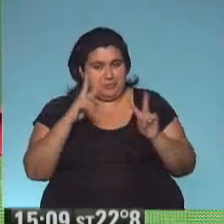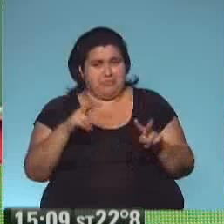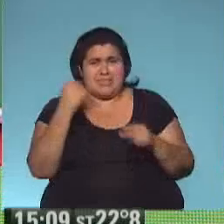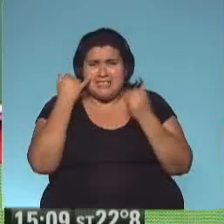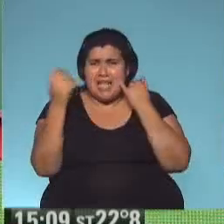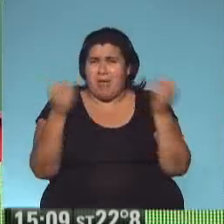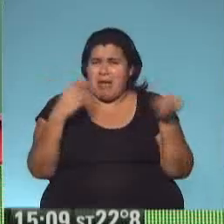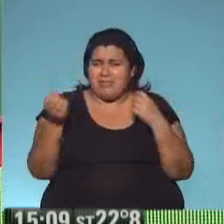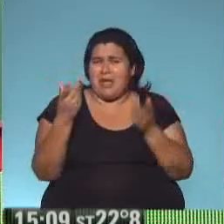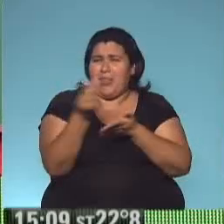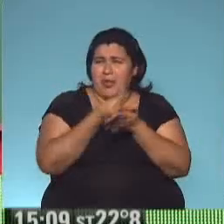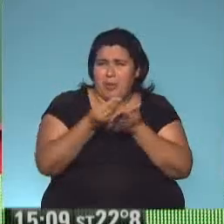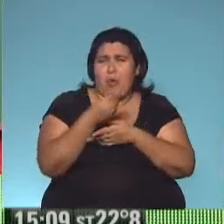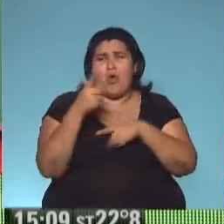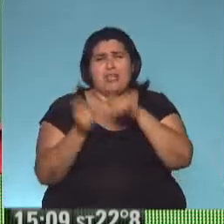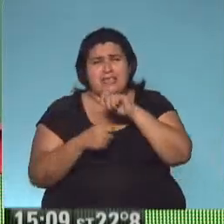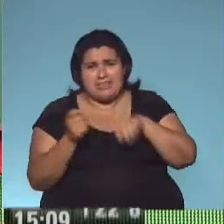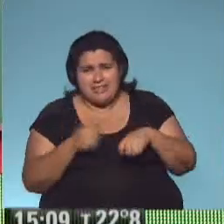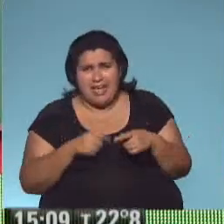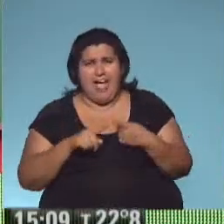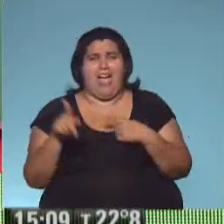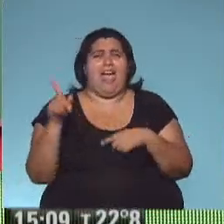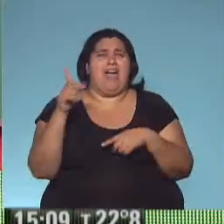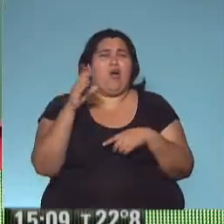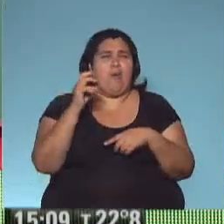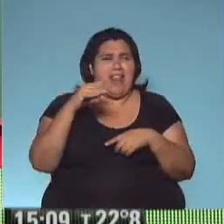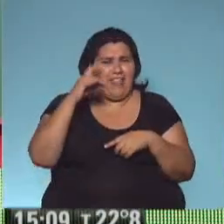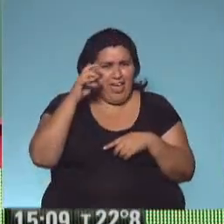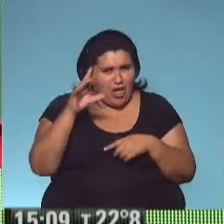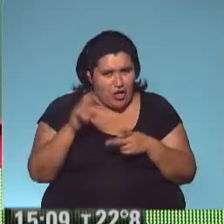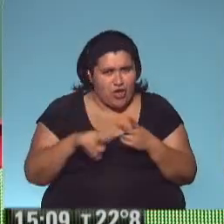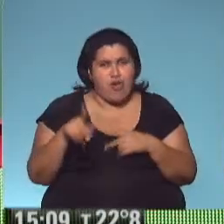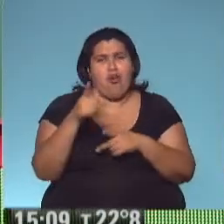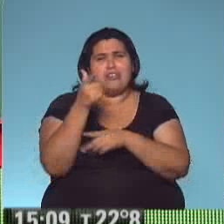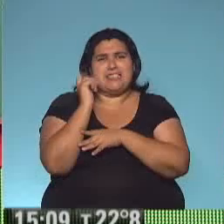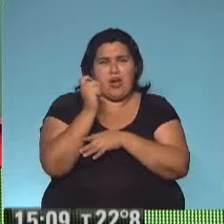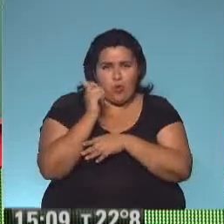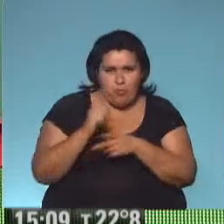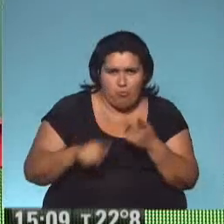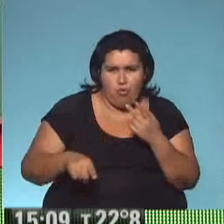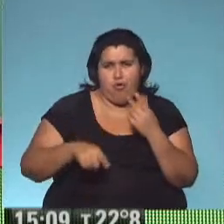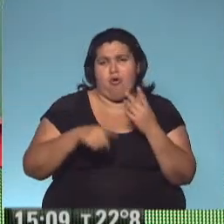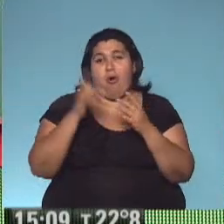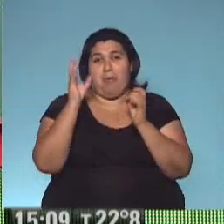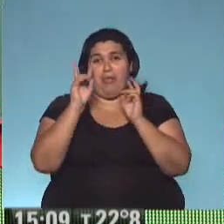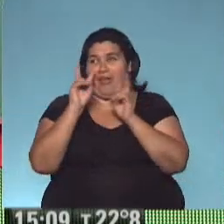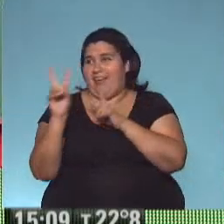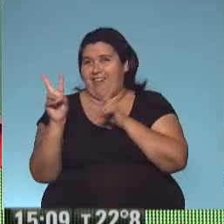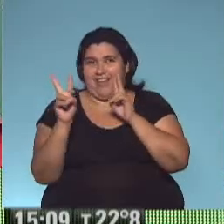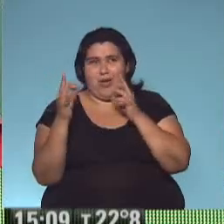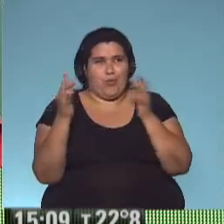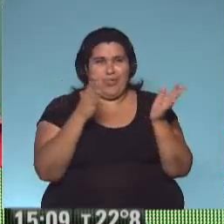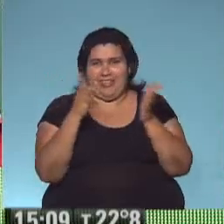Están mandando dibujos de Santiago del Estero, Varadero, Puerto Madryn, Chascomús. ¡Hola, Barría! Sí, perdón, es que leo para allá porque son